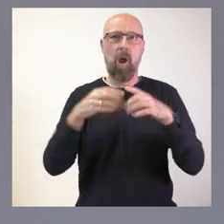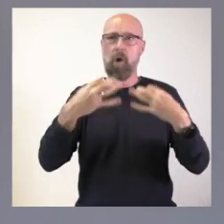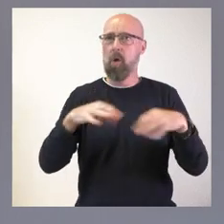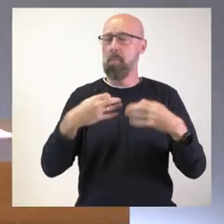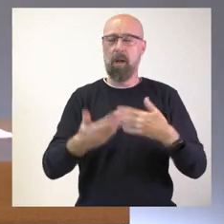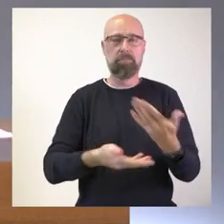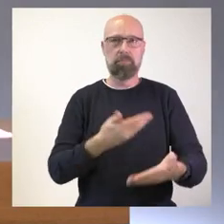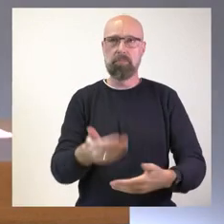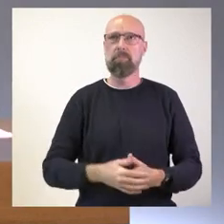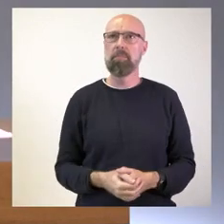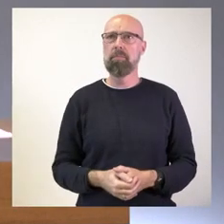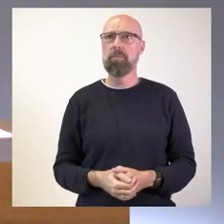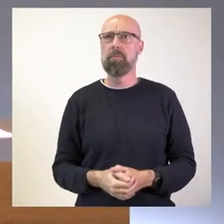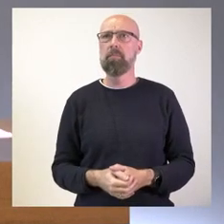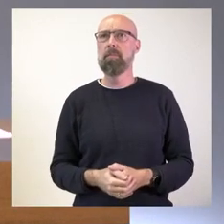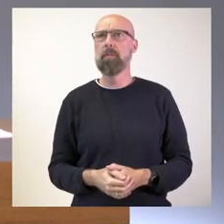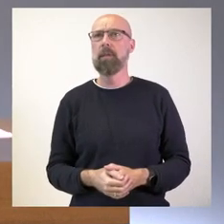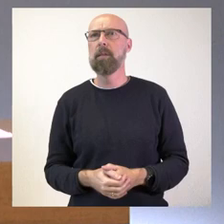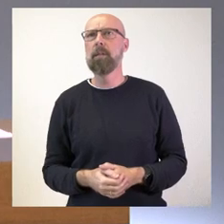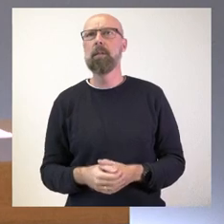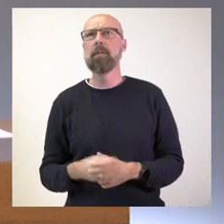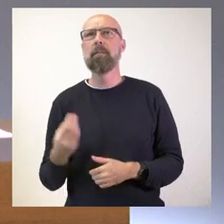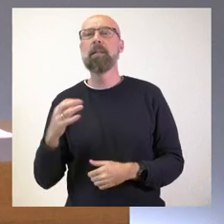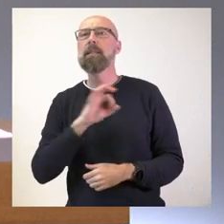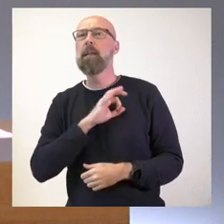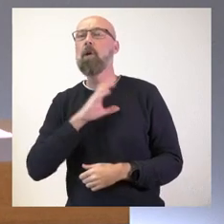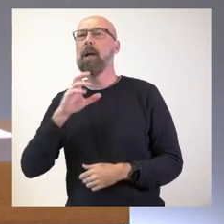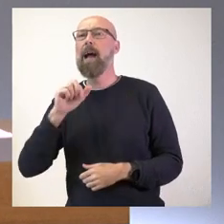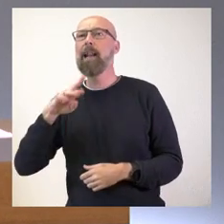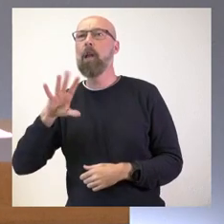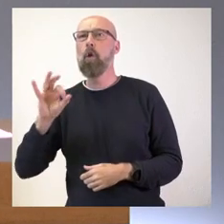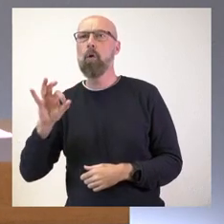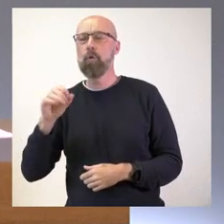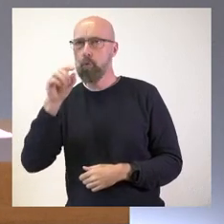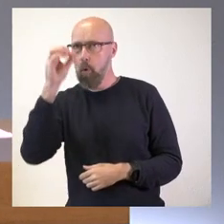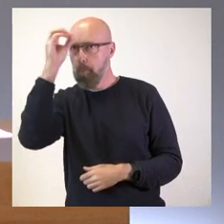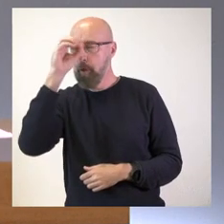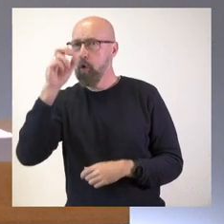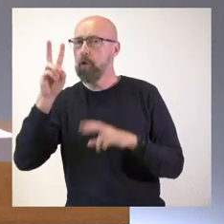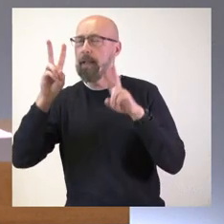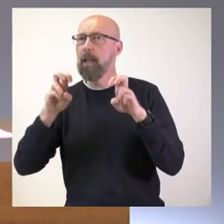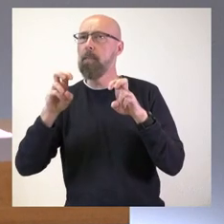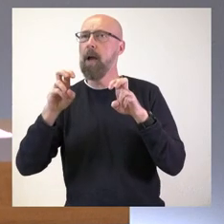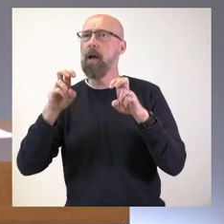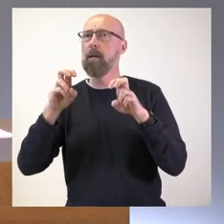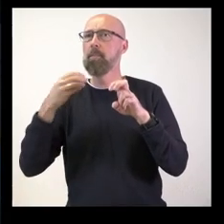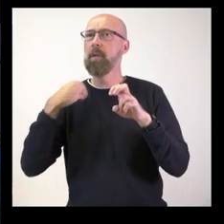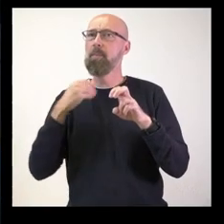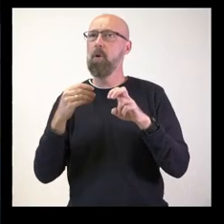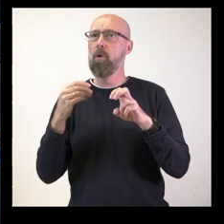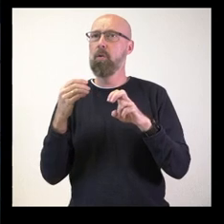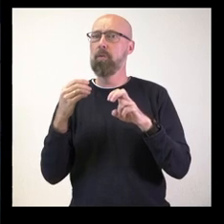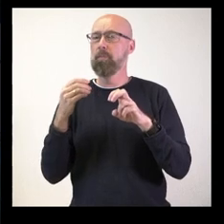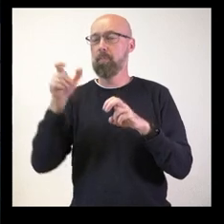Sí, quería conocer también, señor Carriedo, su opinión sobre la intervención de Carla Toscano.